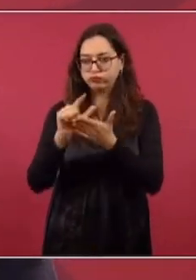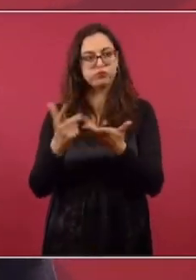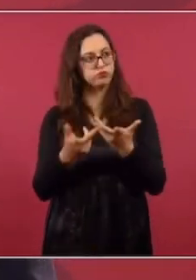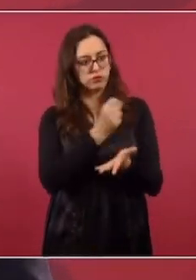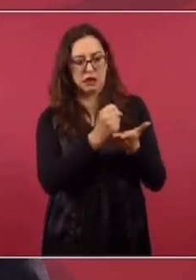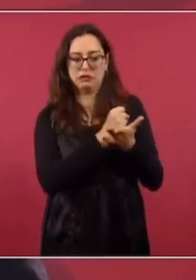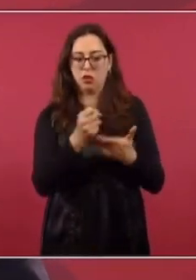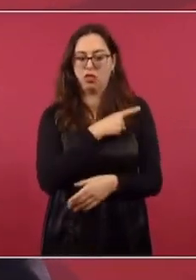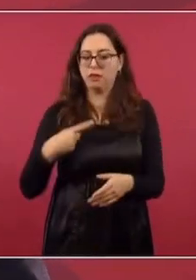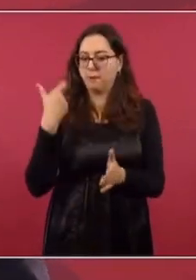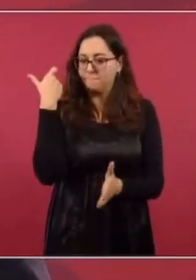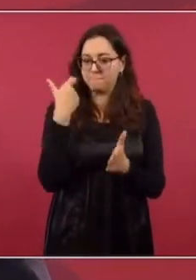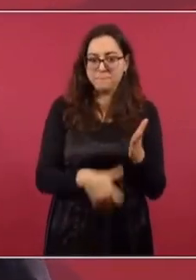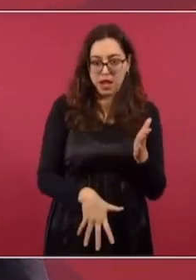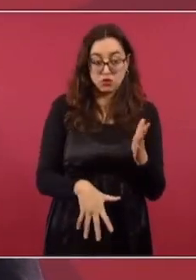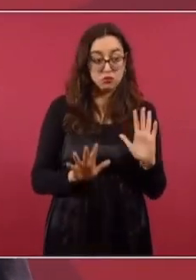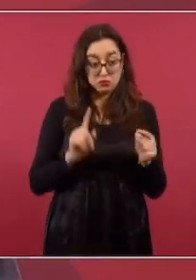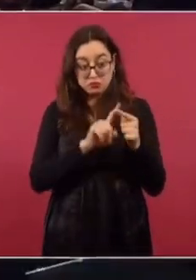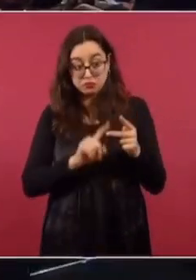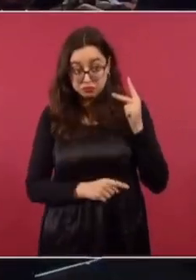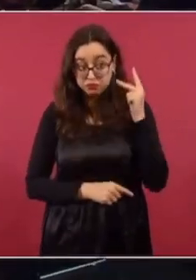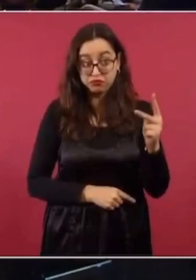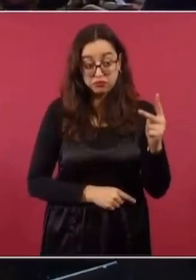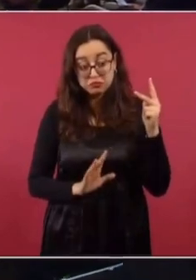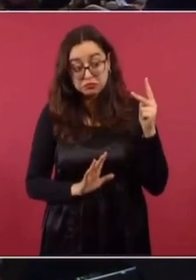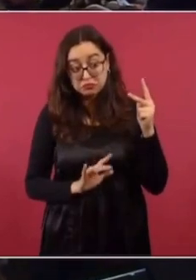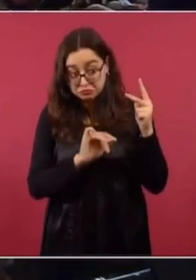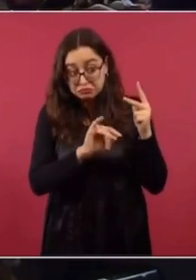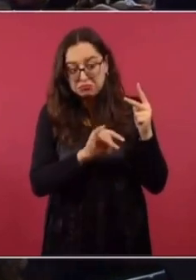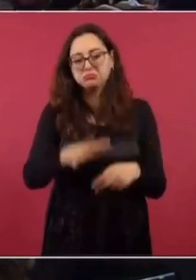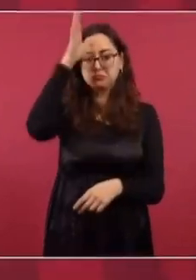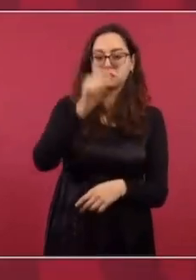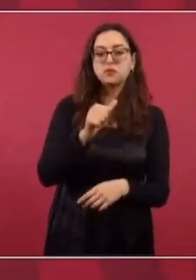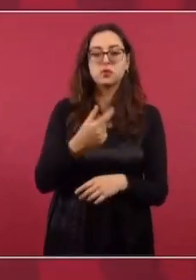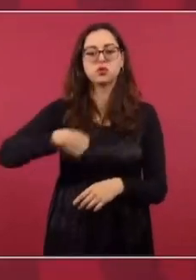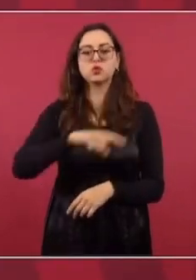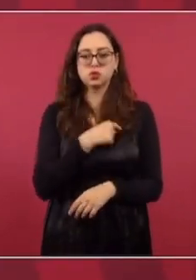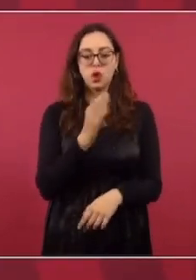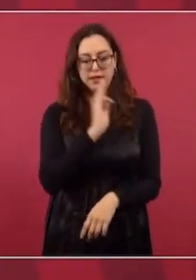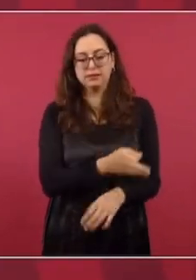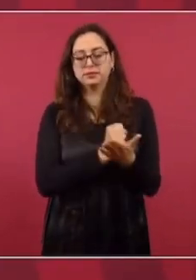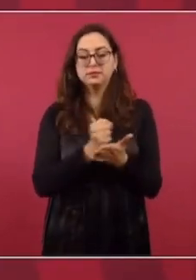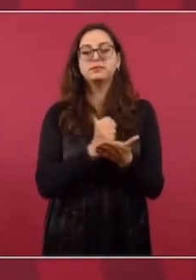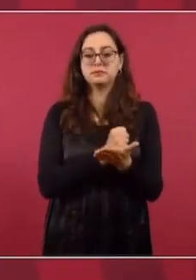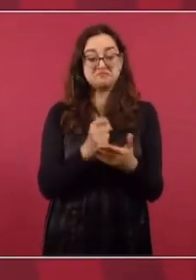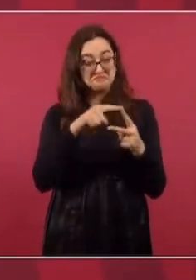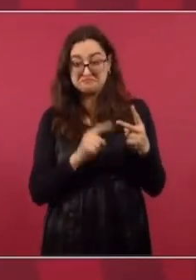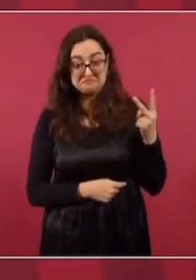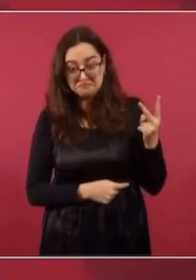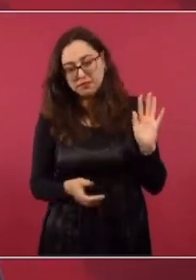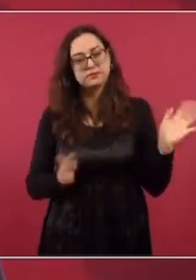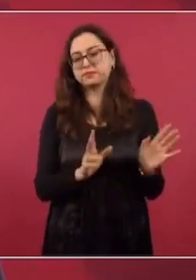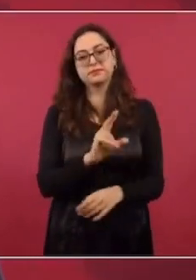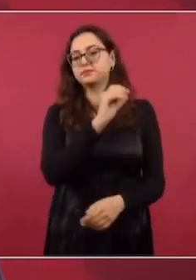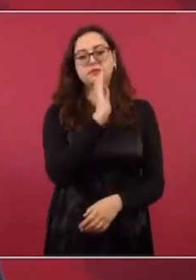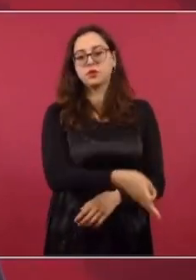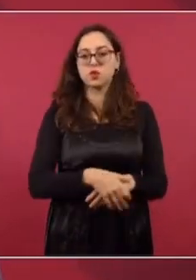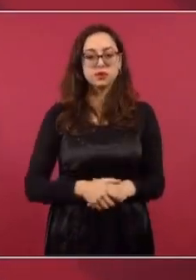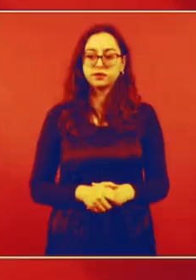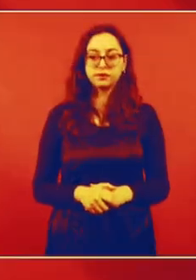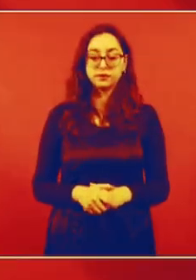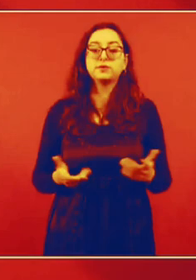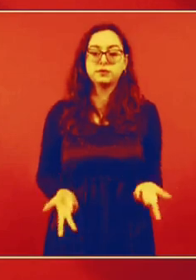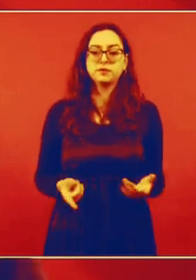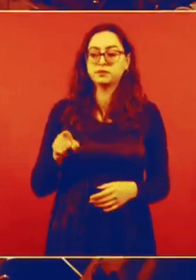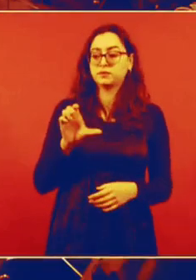limpia. Esas son las dos condiciones de parte nuestra. Aceptamos el compromiso, incluso no sólo como deuda de la Comisión